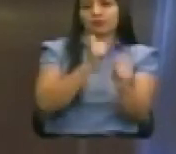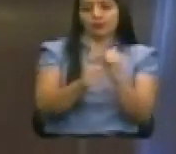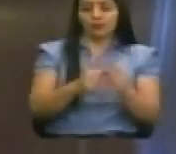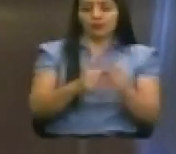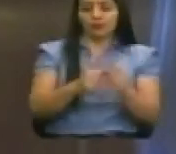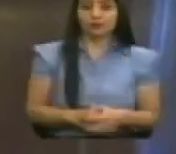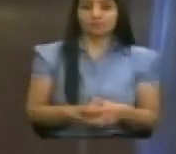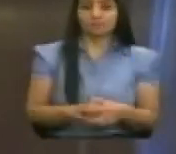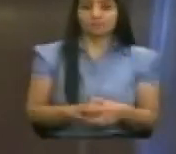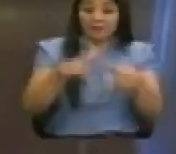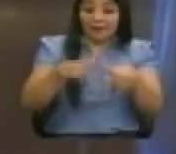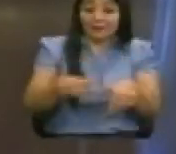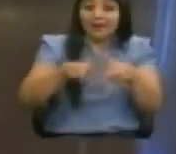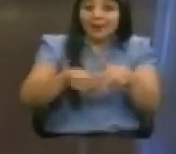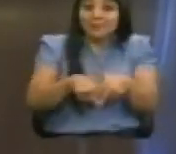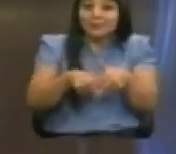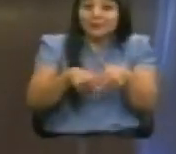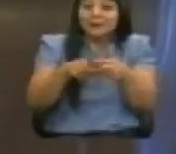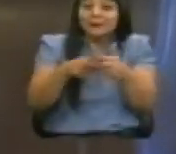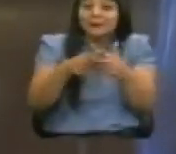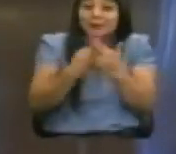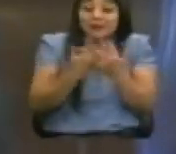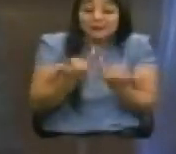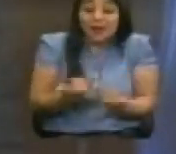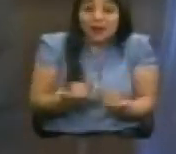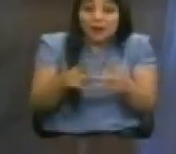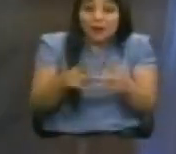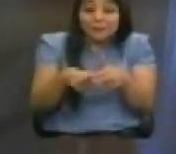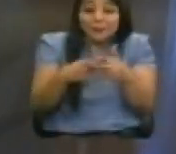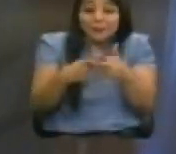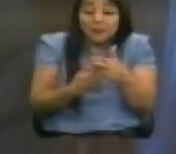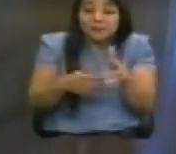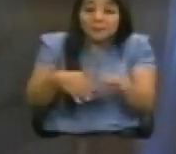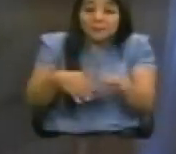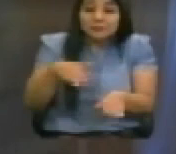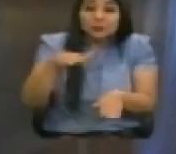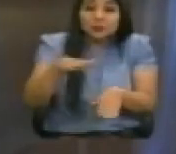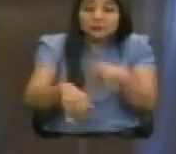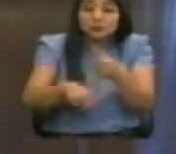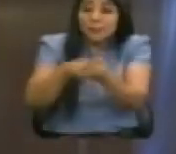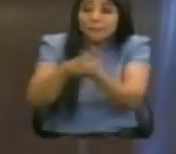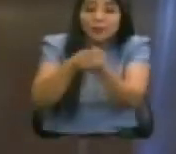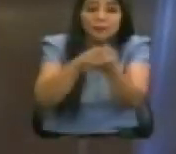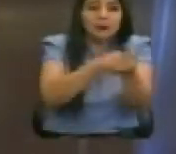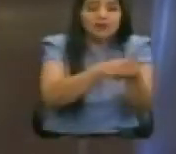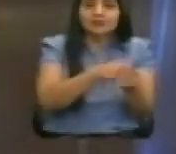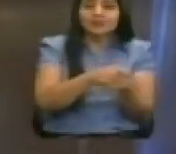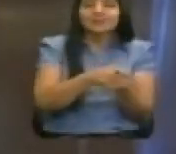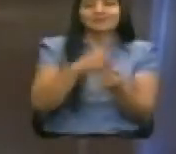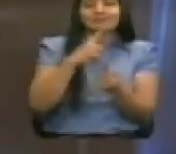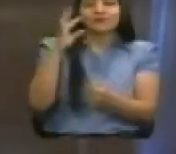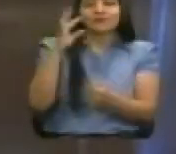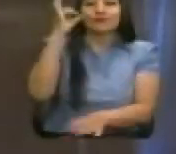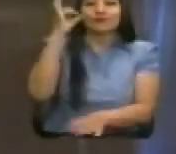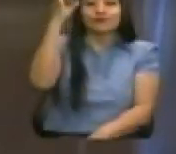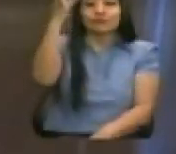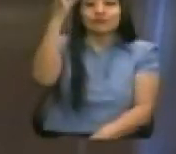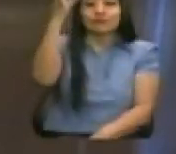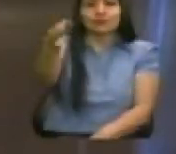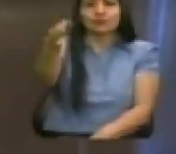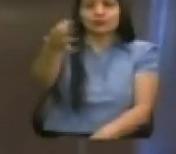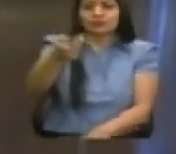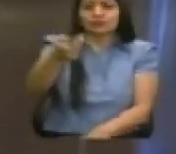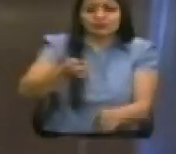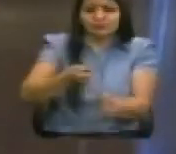empezamos a sembrar desde hoy, colegas asambleístas, no nos olvidemos que el día de mañana, en un tiempo